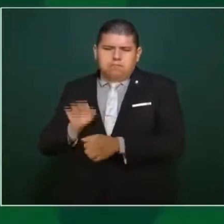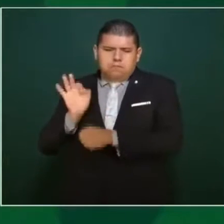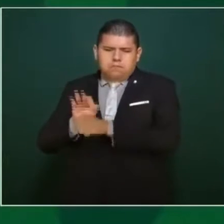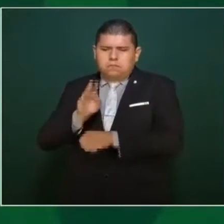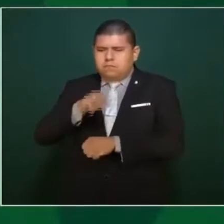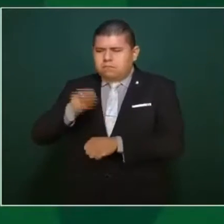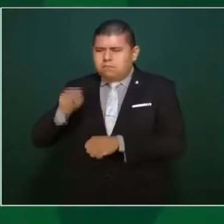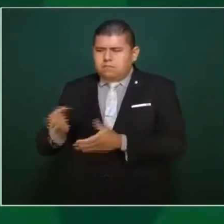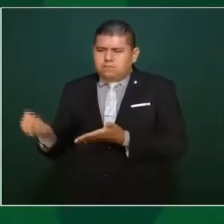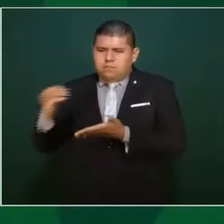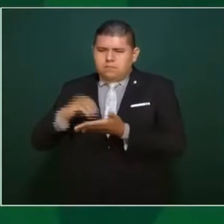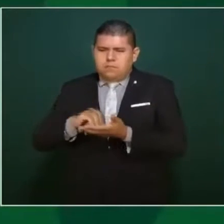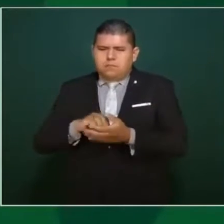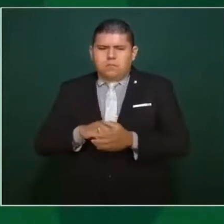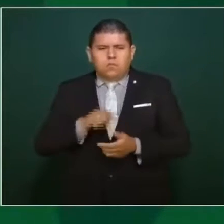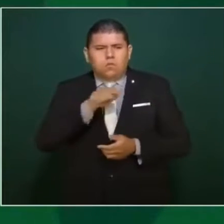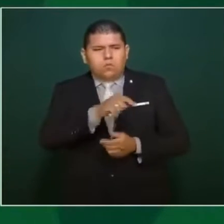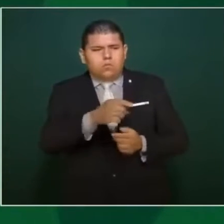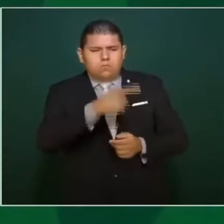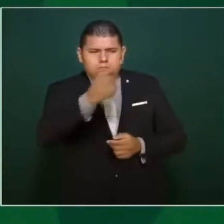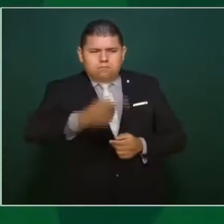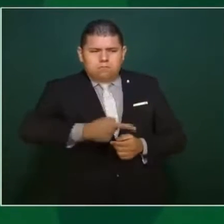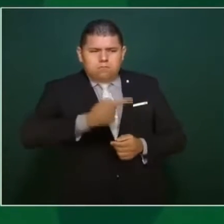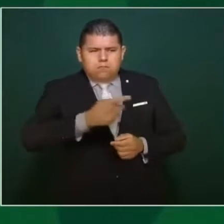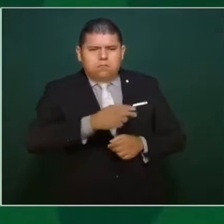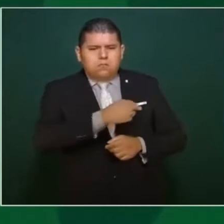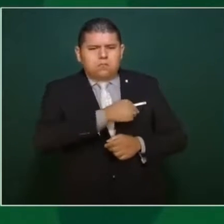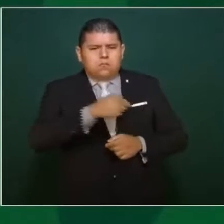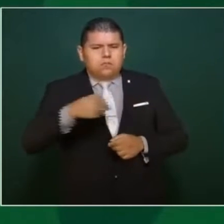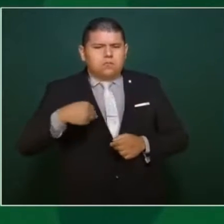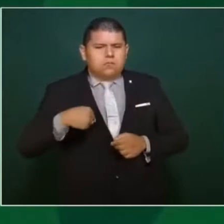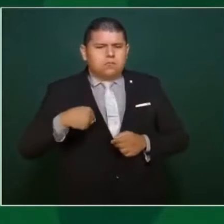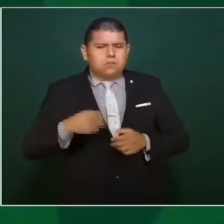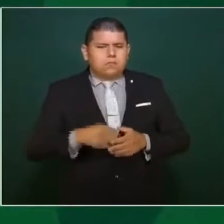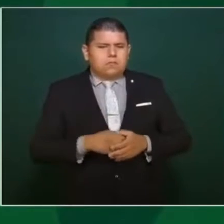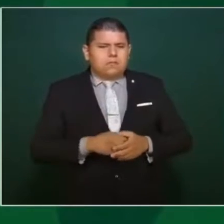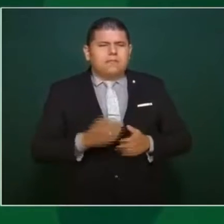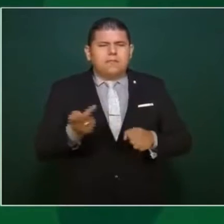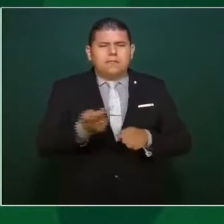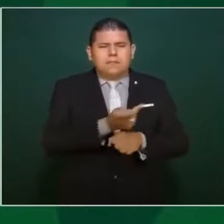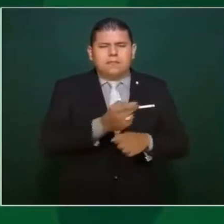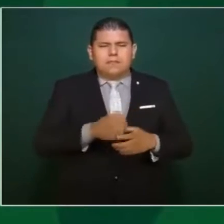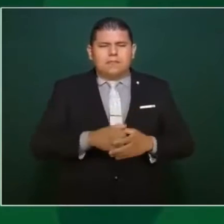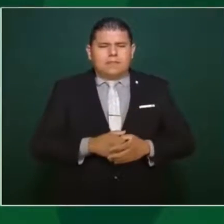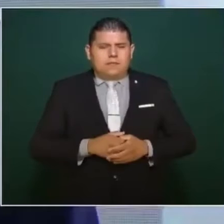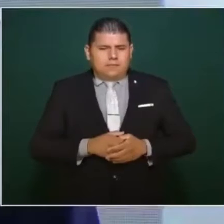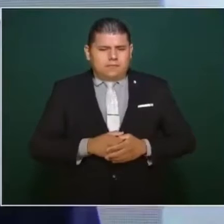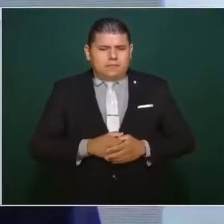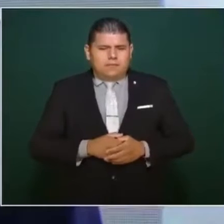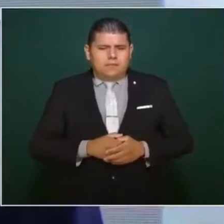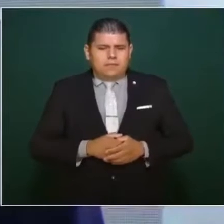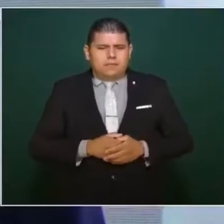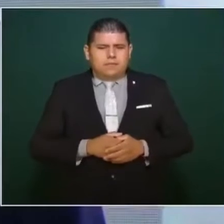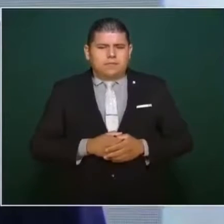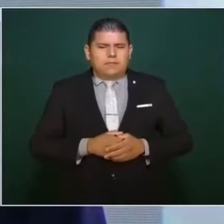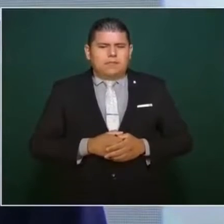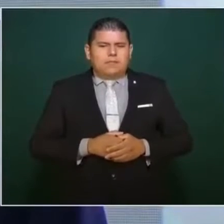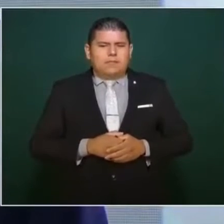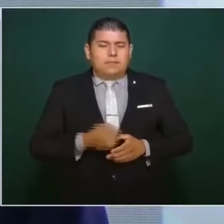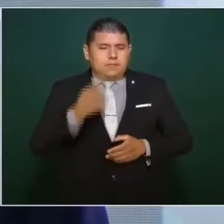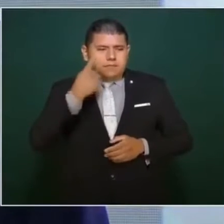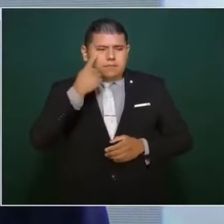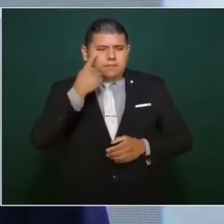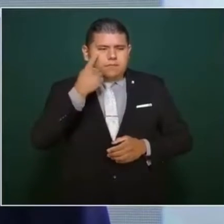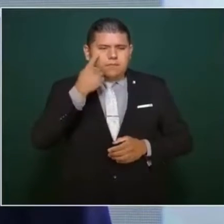Michoacán. Y ahora que tú lo estás planteando, porque nosotros le tenemos mucho afecto al